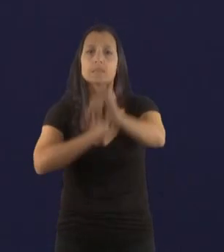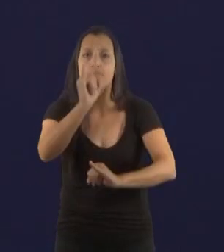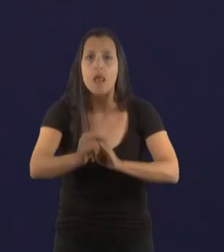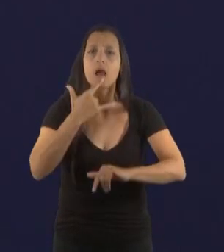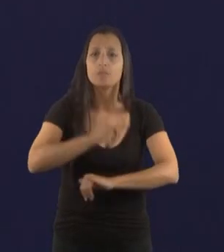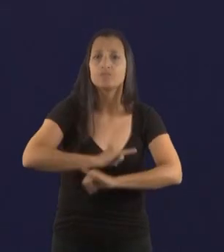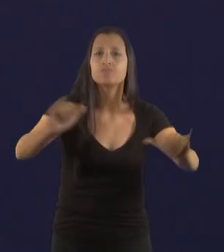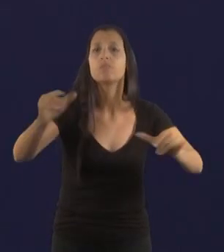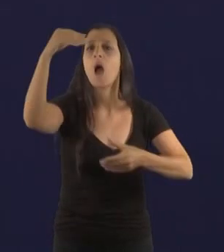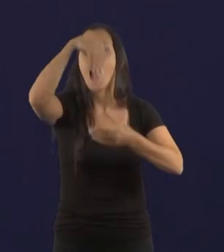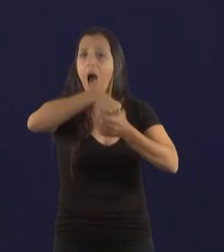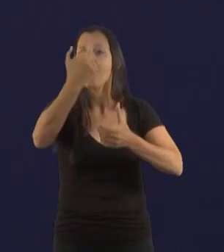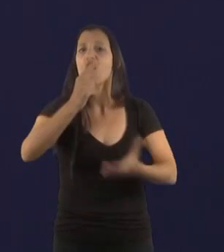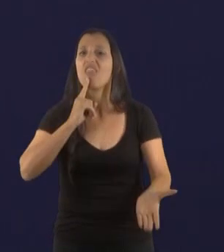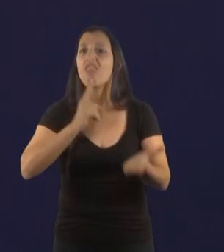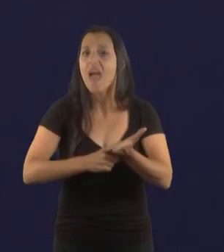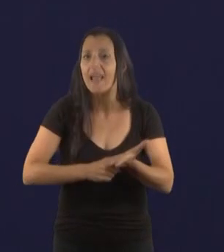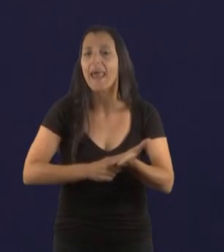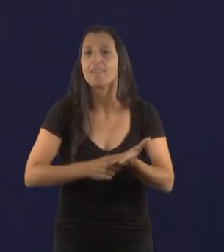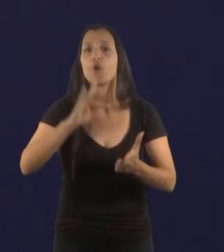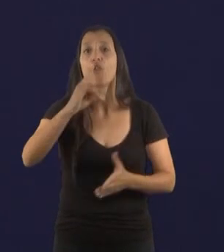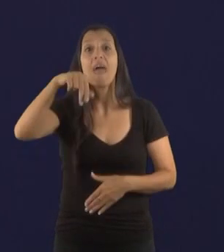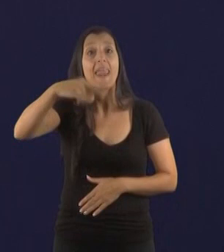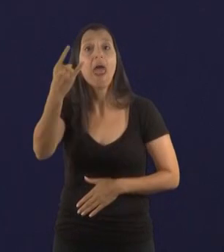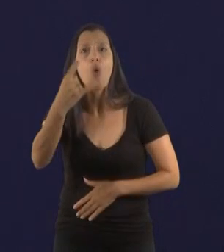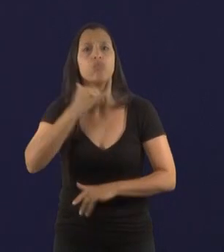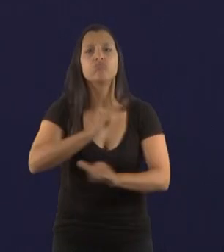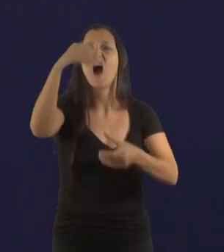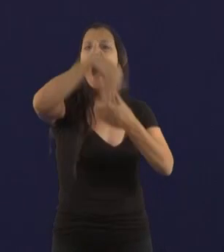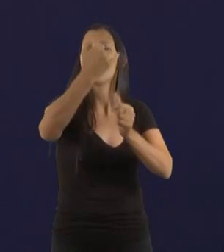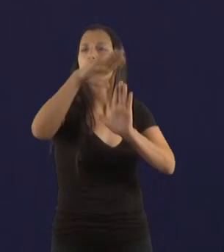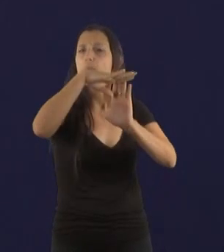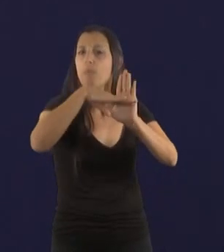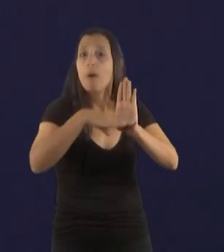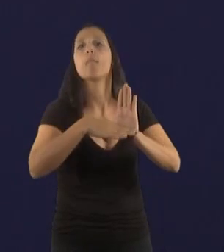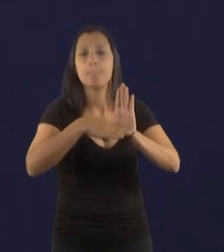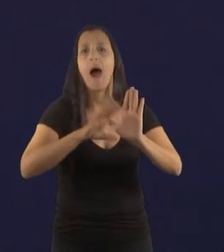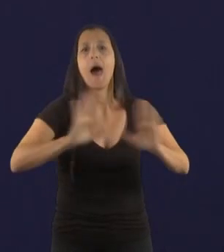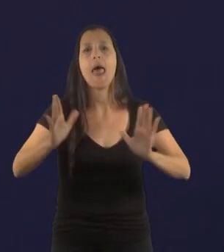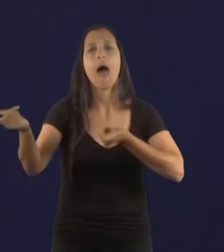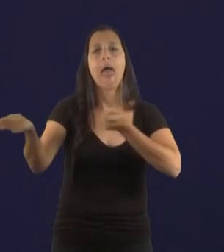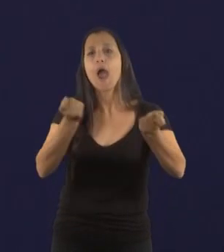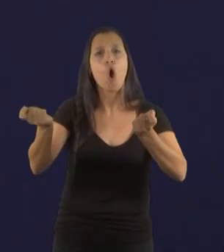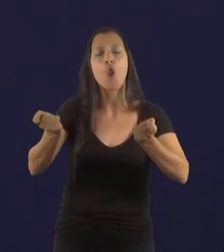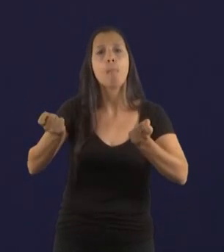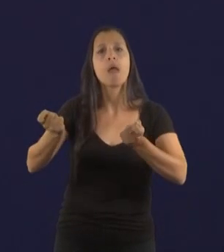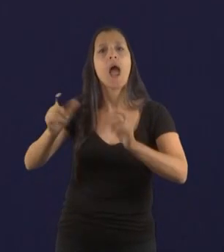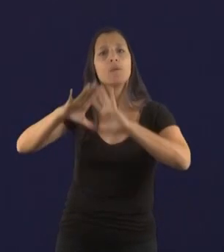explicará el contenido del decreto de necesidad y urgencia de desregulación económica.